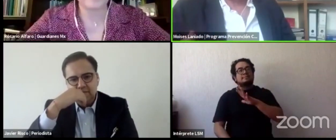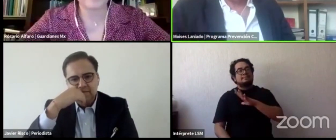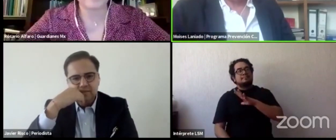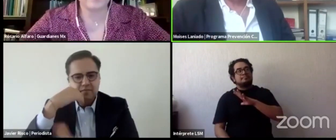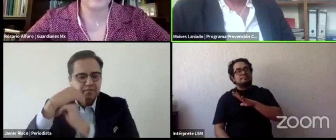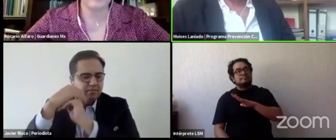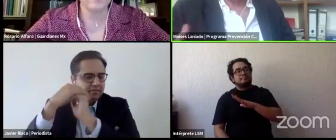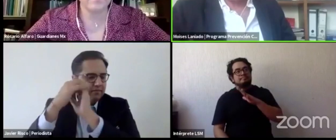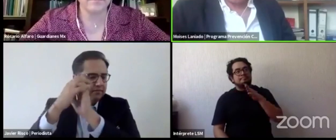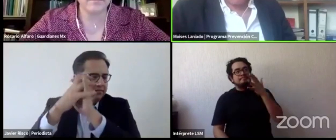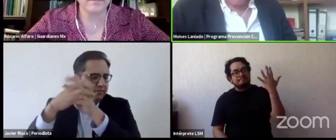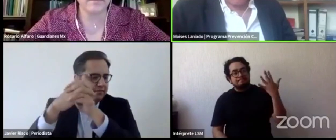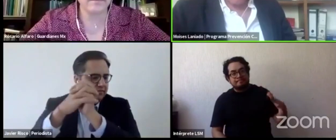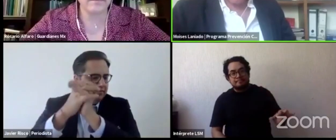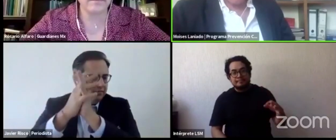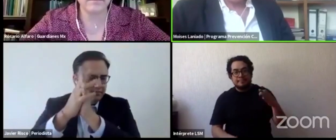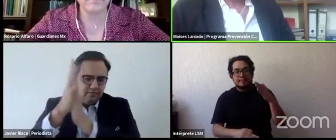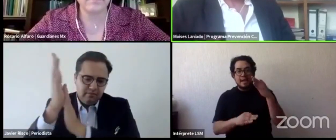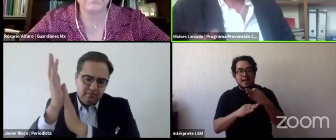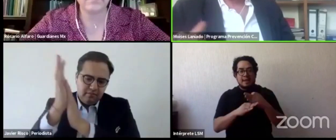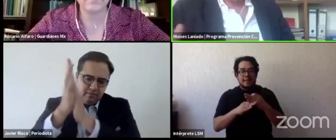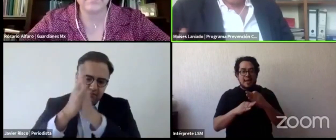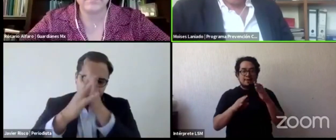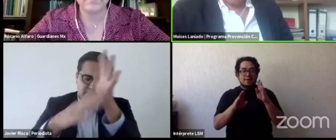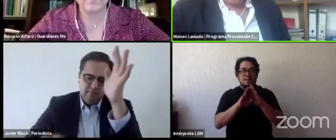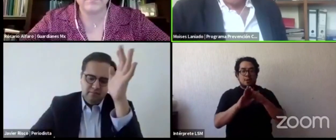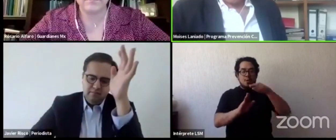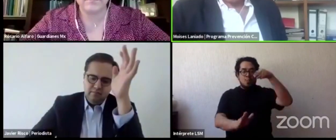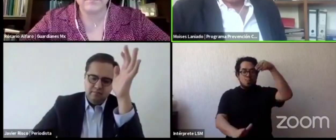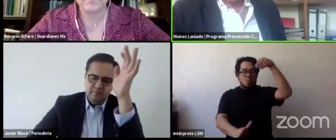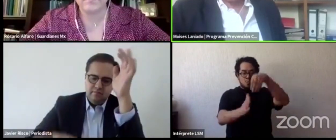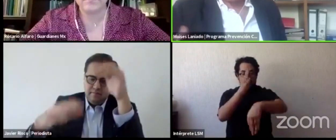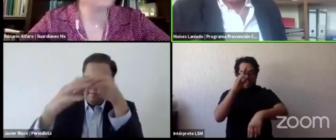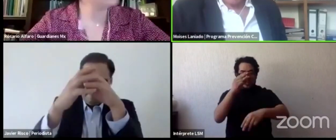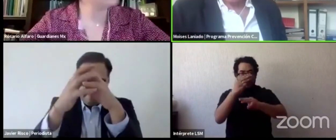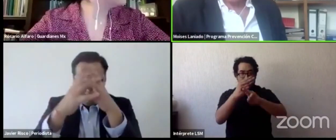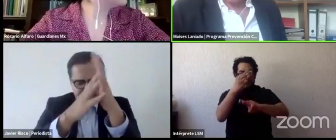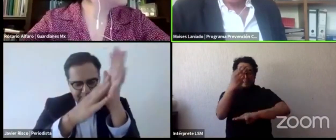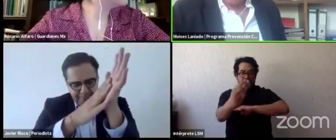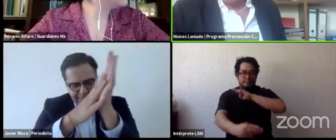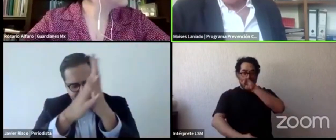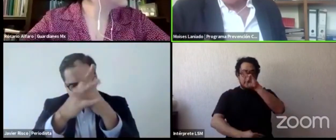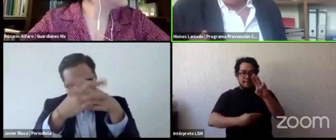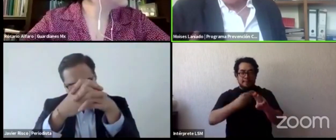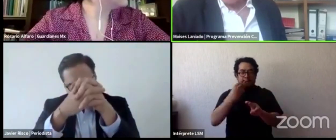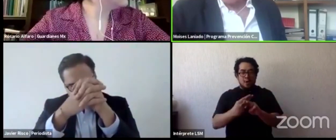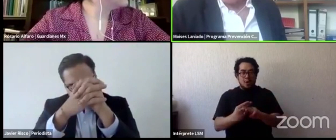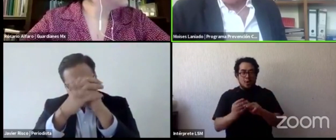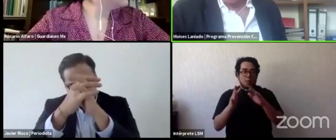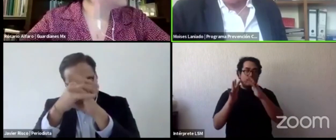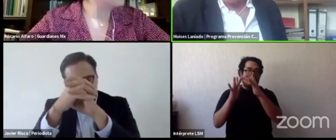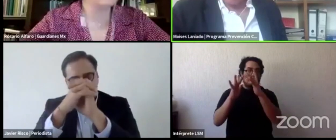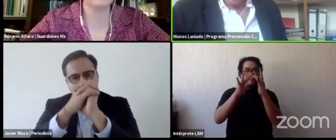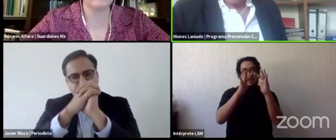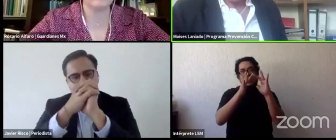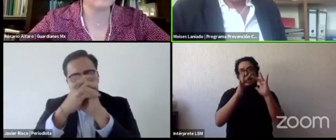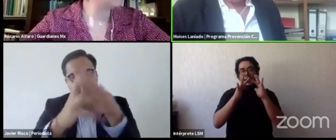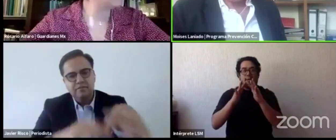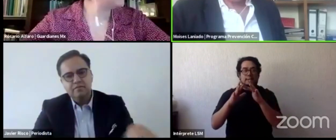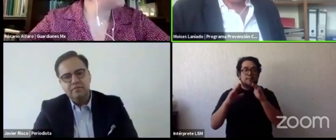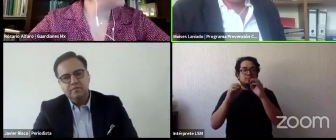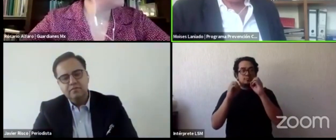decadencia o una destrucción del tejido social en todo el mundo las redes sociales y los dispositivos tecnológicos